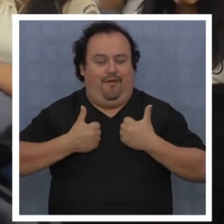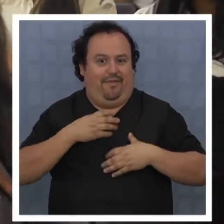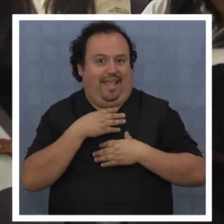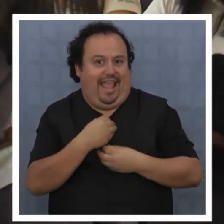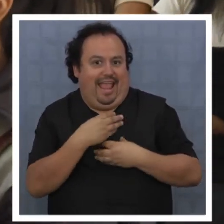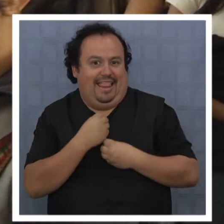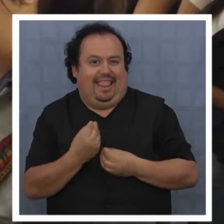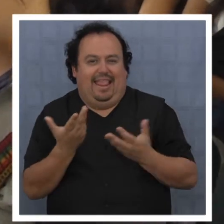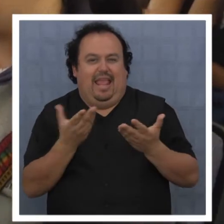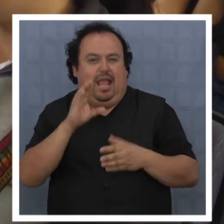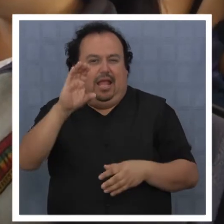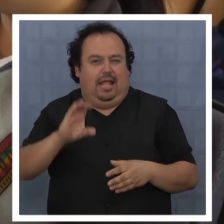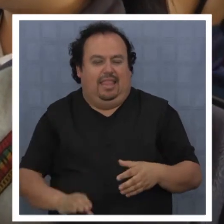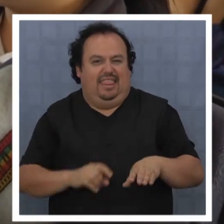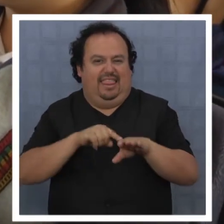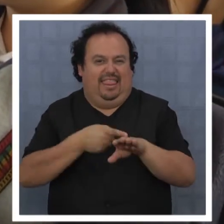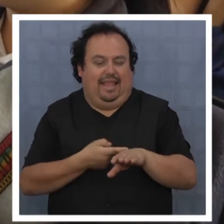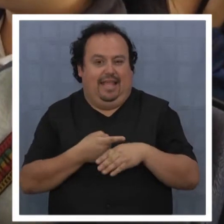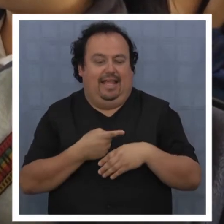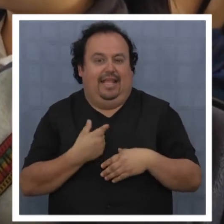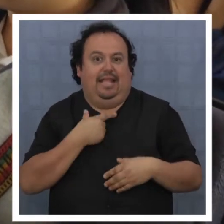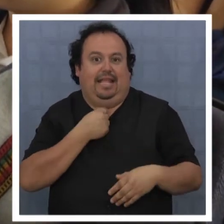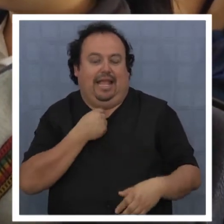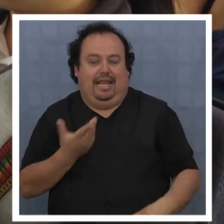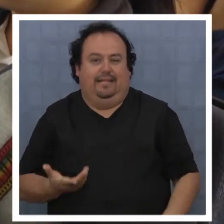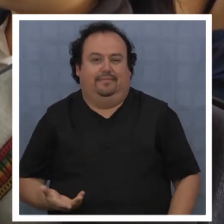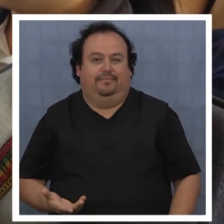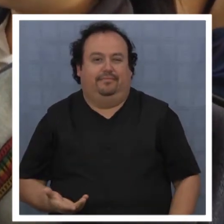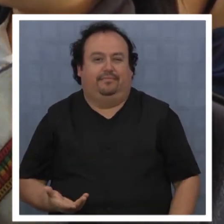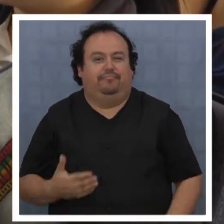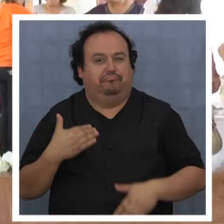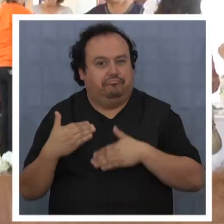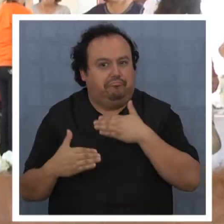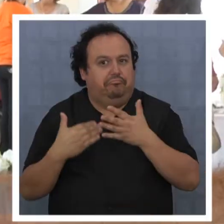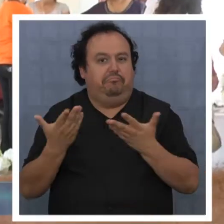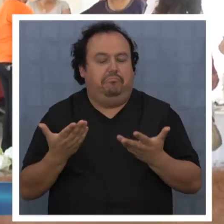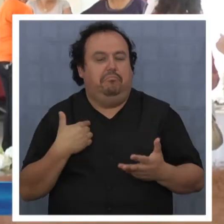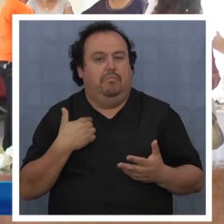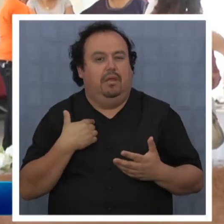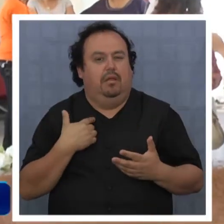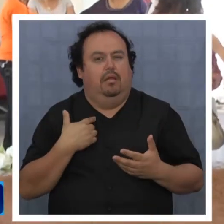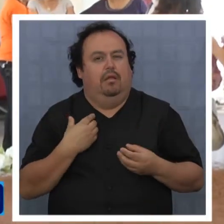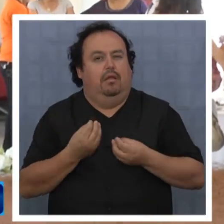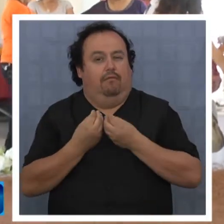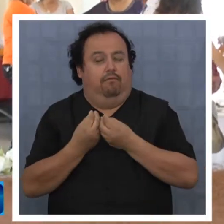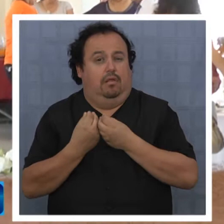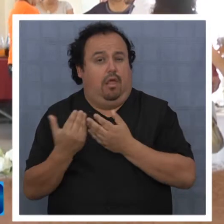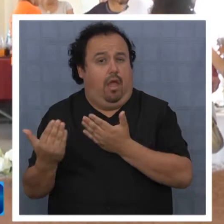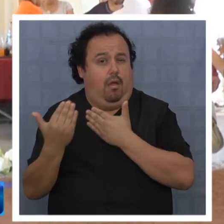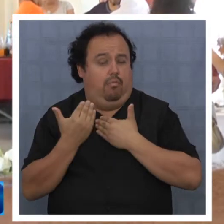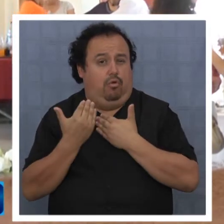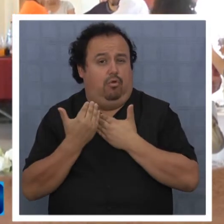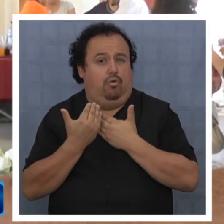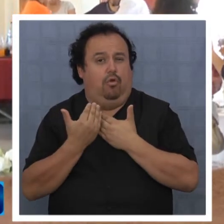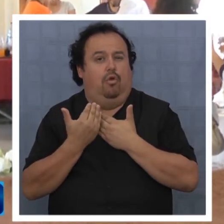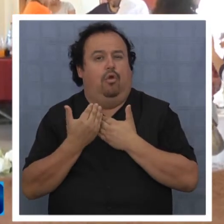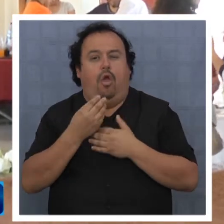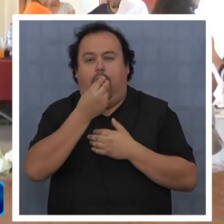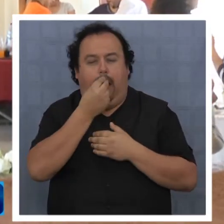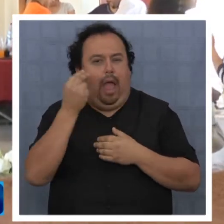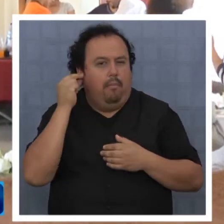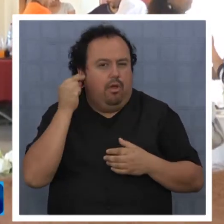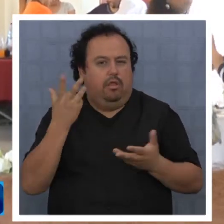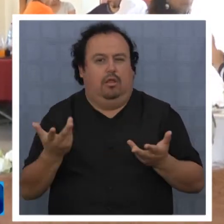por estudiar carreras técnicas también crezca. Es un gran respaldo de parte tanto de los apoderados que